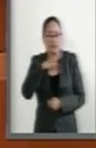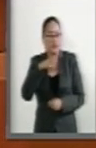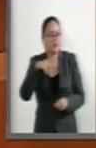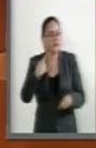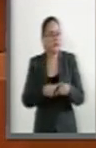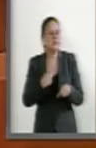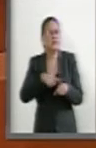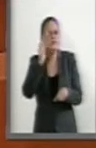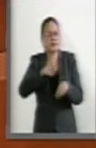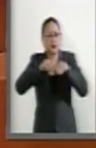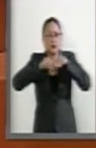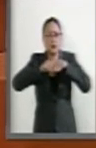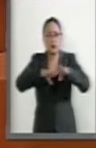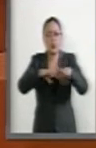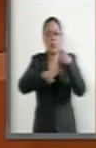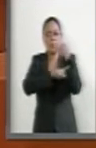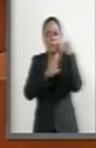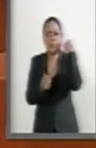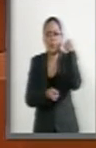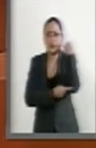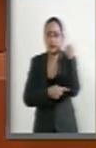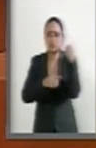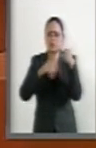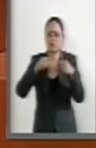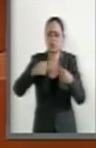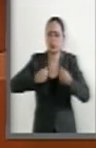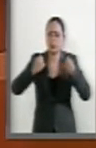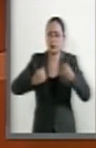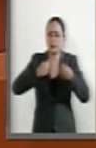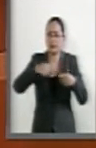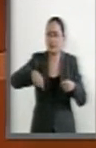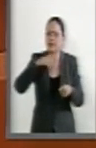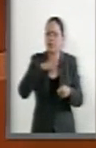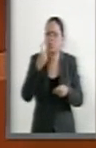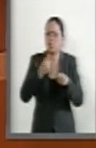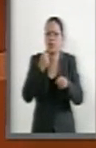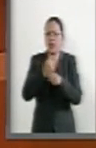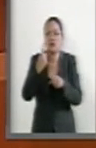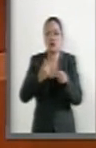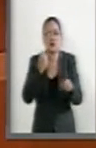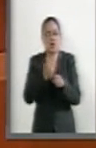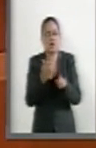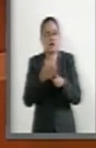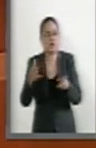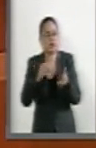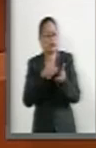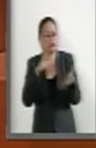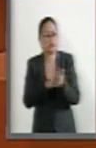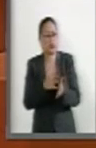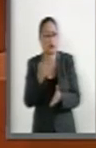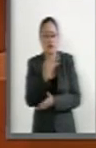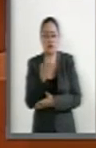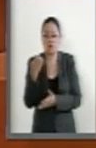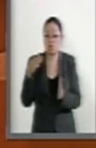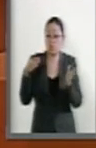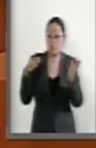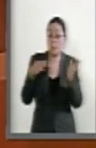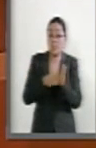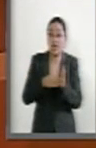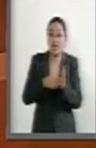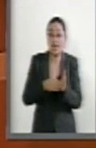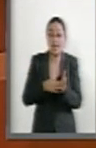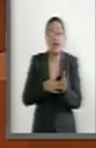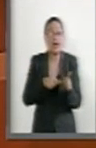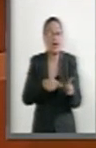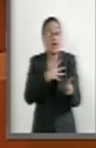embarazos adolescentes. Las últimas cifras refieren que anualmente se registran más de 400 mil hijos